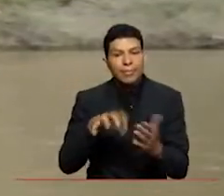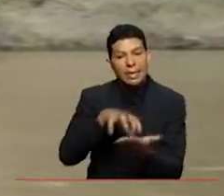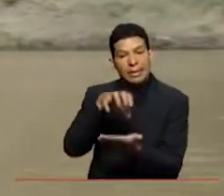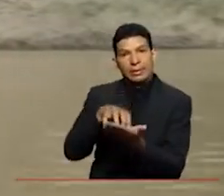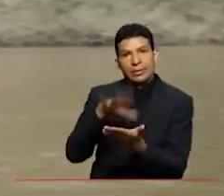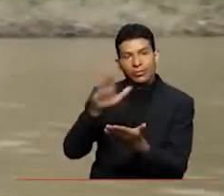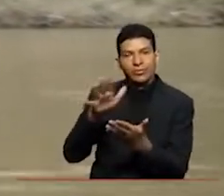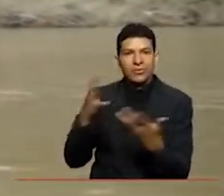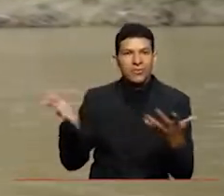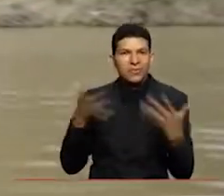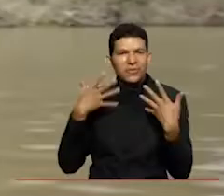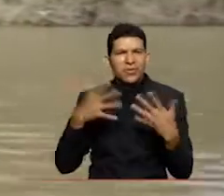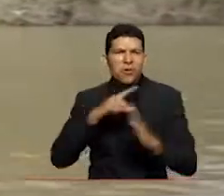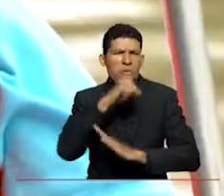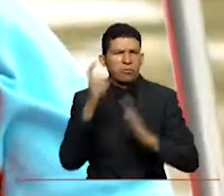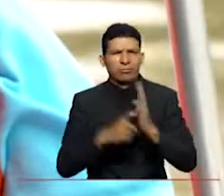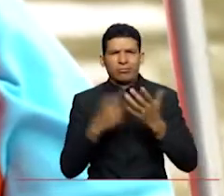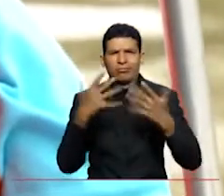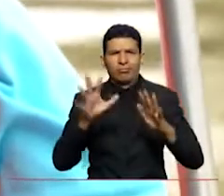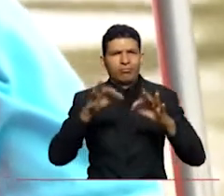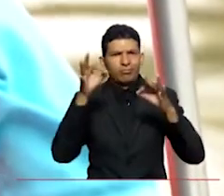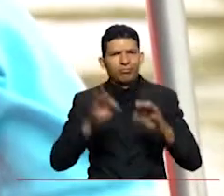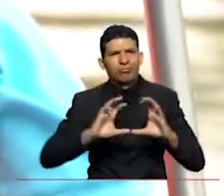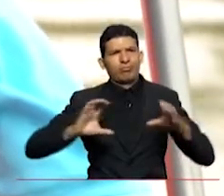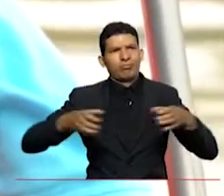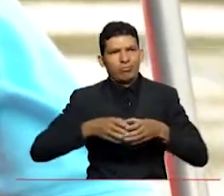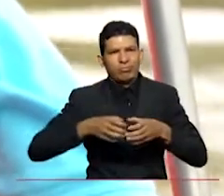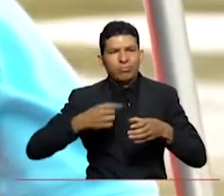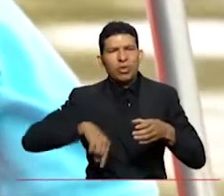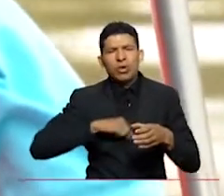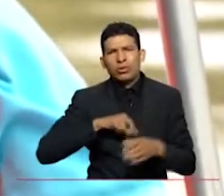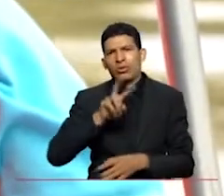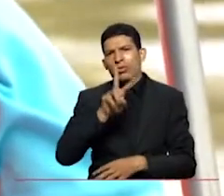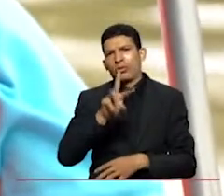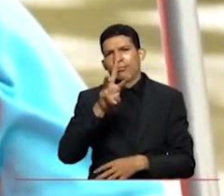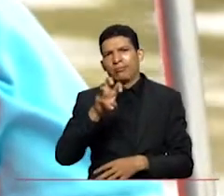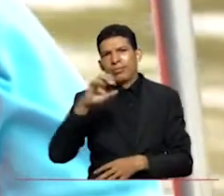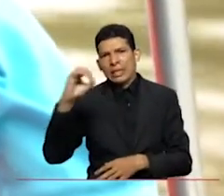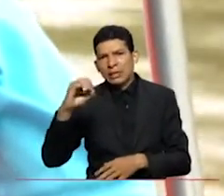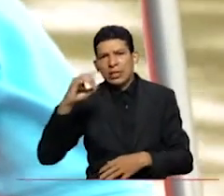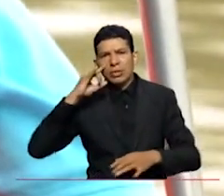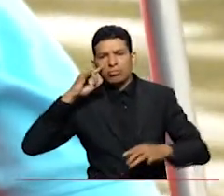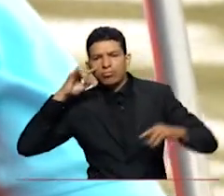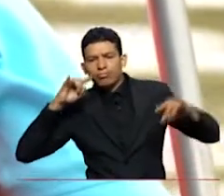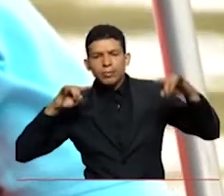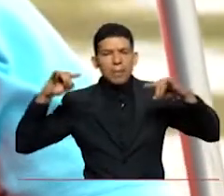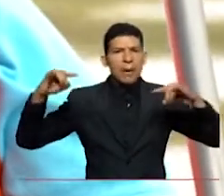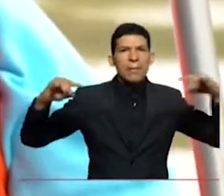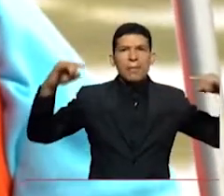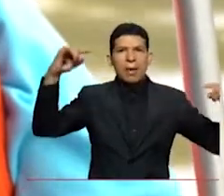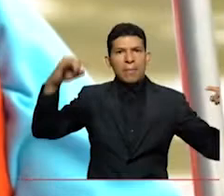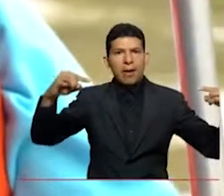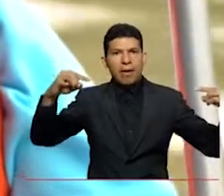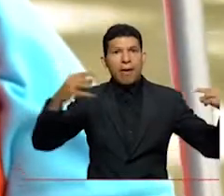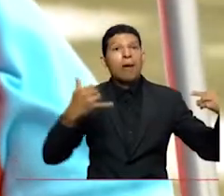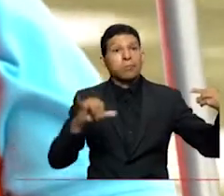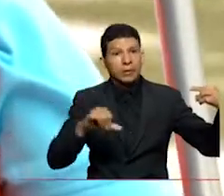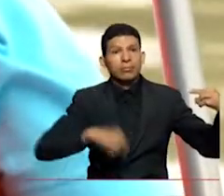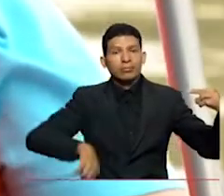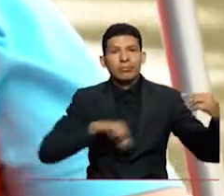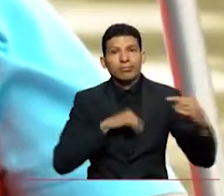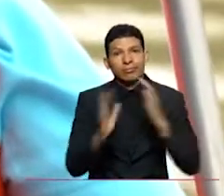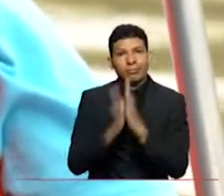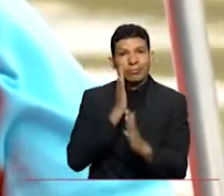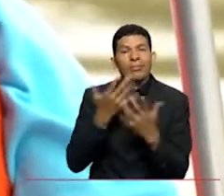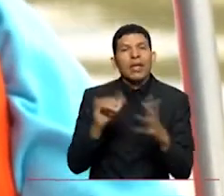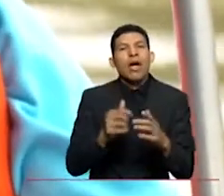hidroclimatológico más completo que puede tener una corporación con más de 280 estaciones eso nos permite saber cuál es el